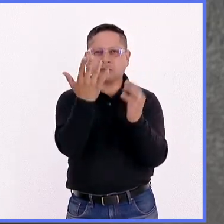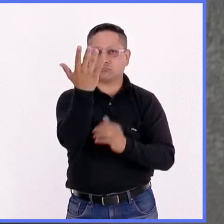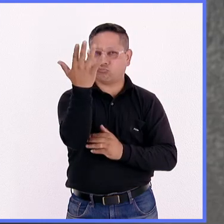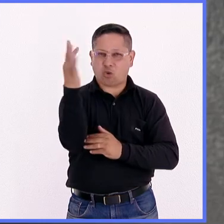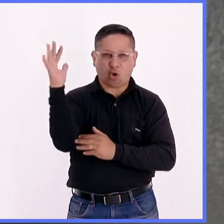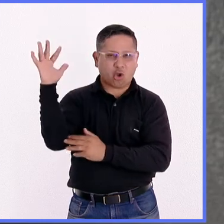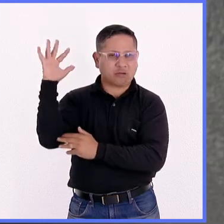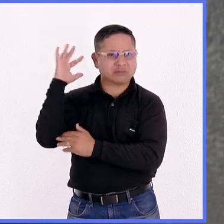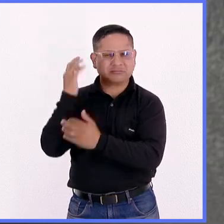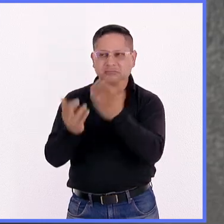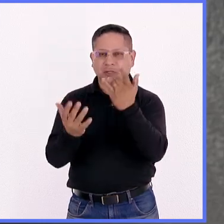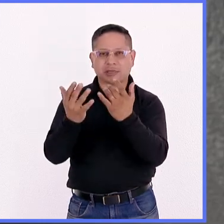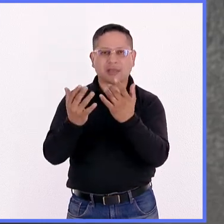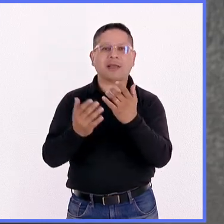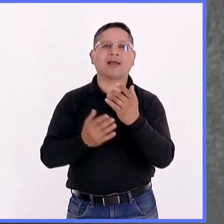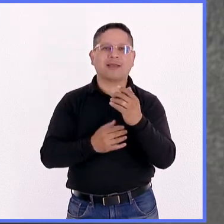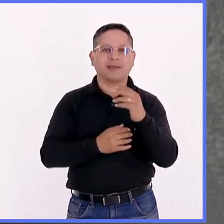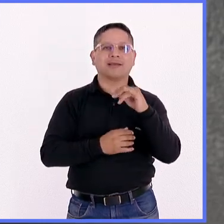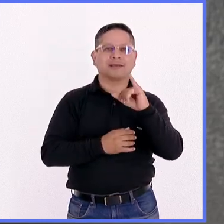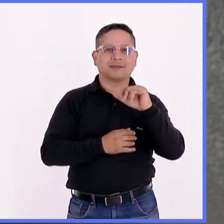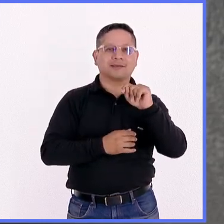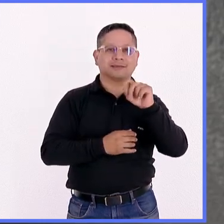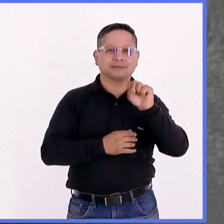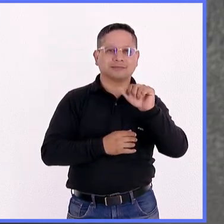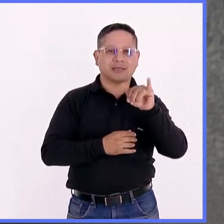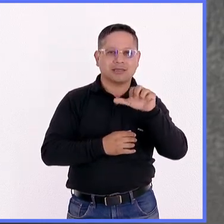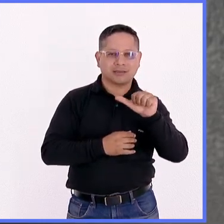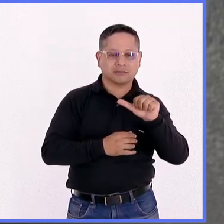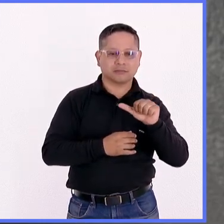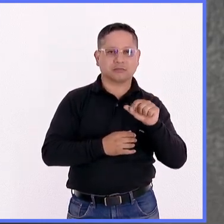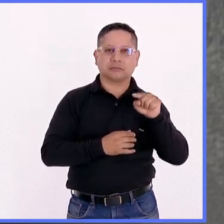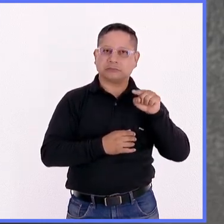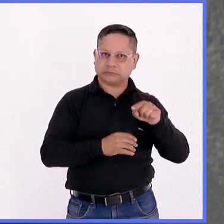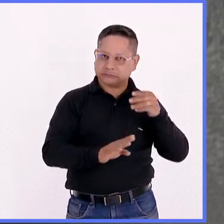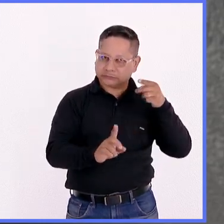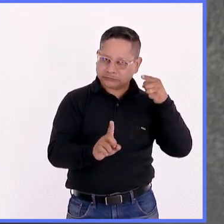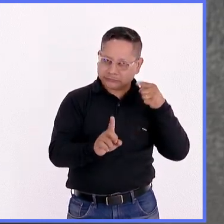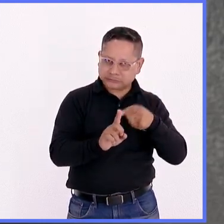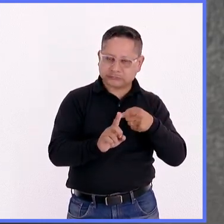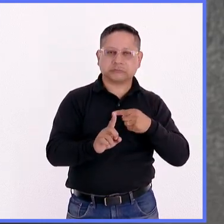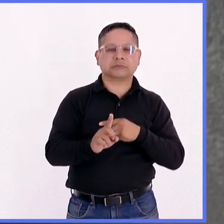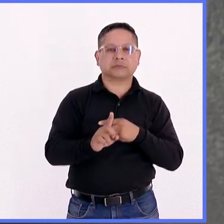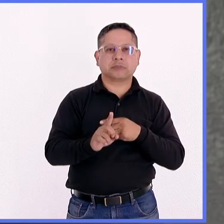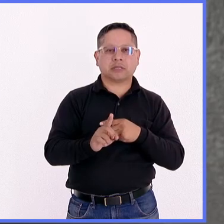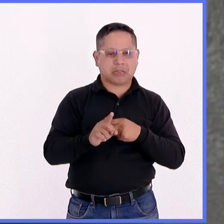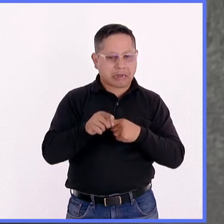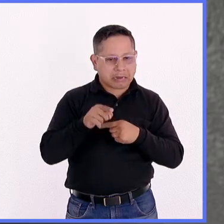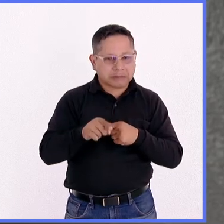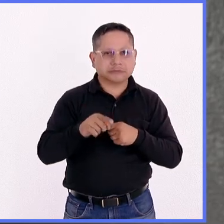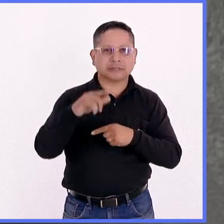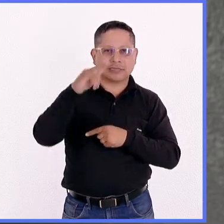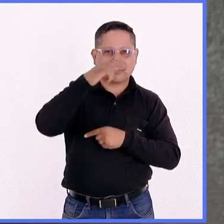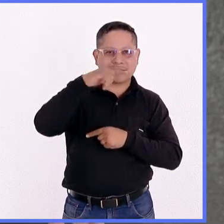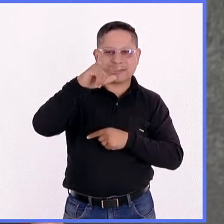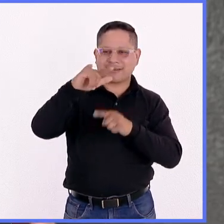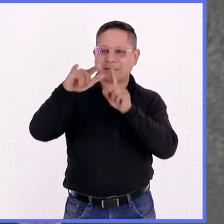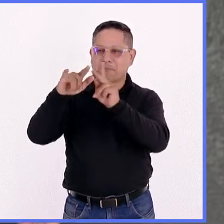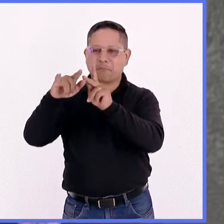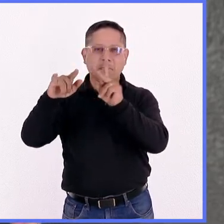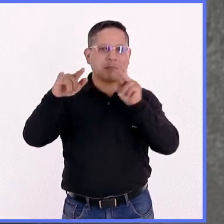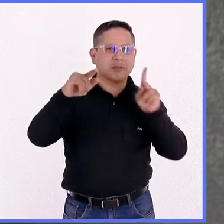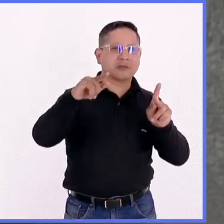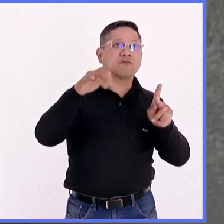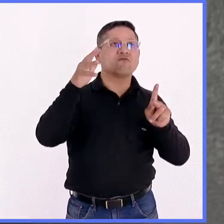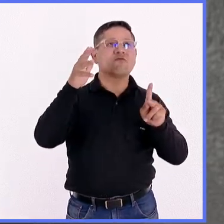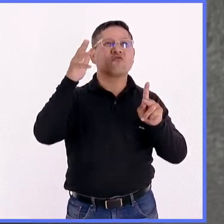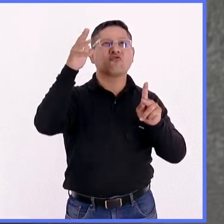Ixaya cumple esa misión. En el caso de los satélites enlatados, toda la misión es equivalente a lo que va a ser